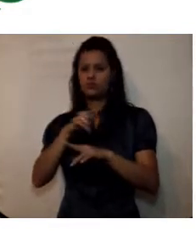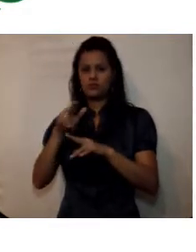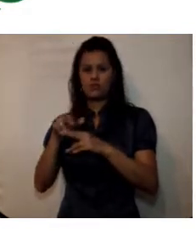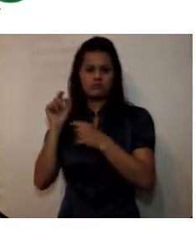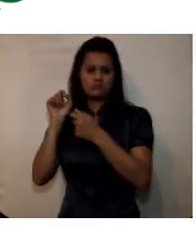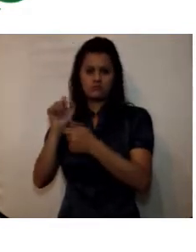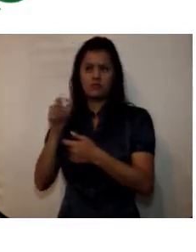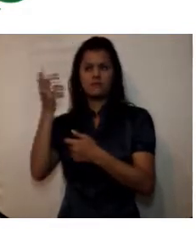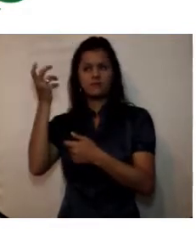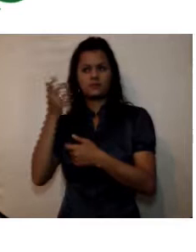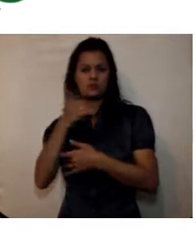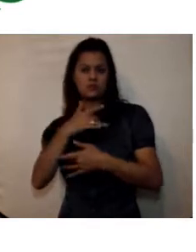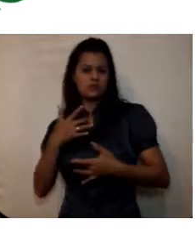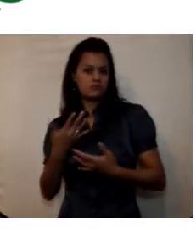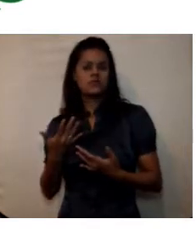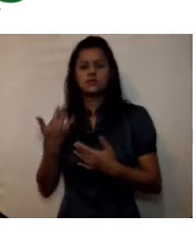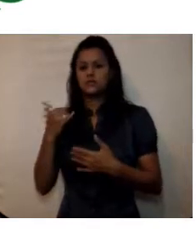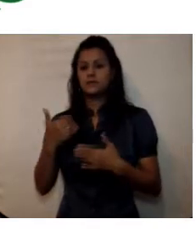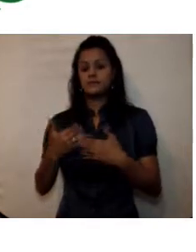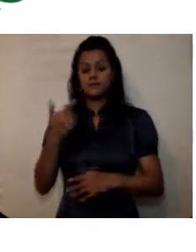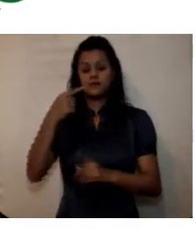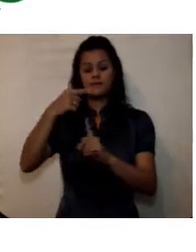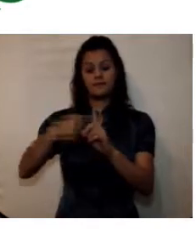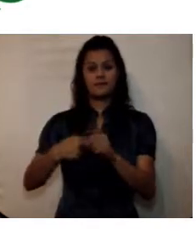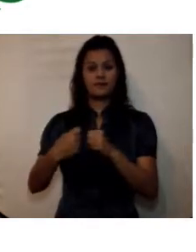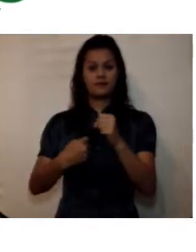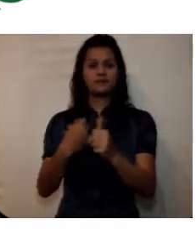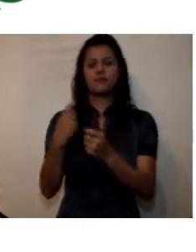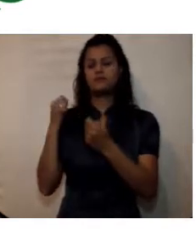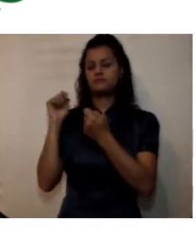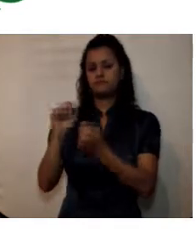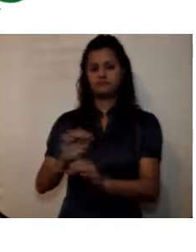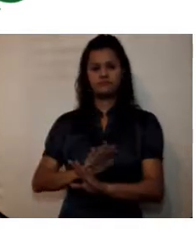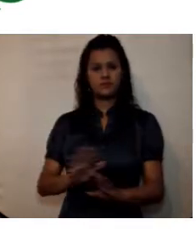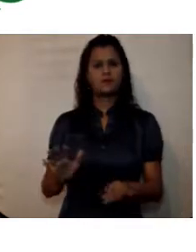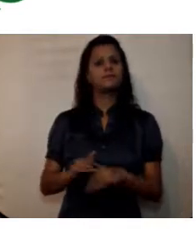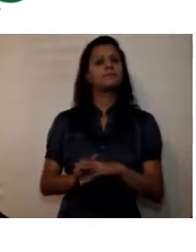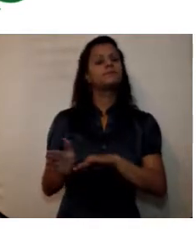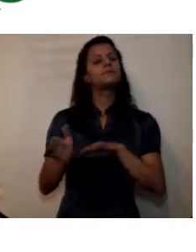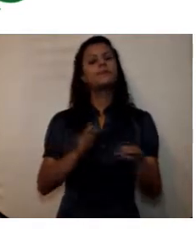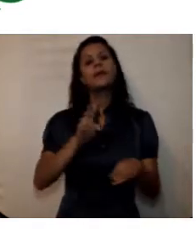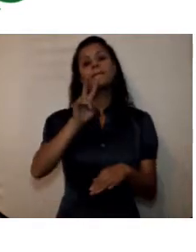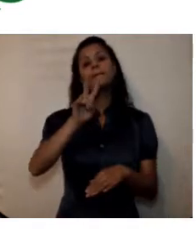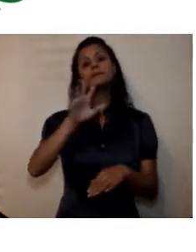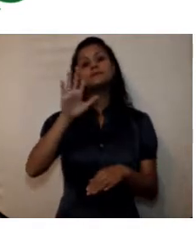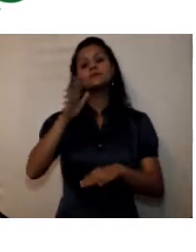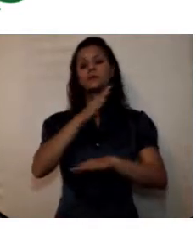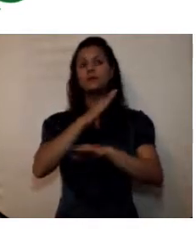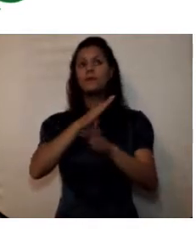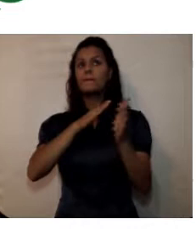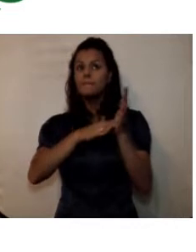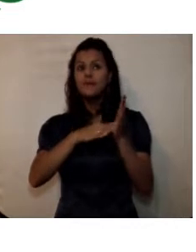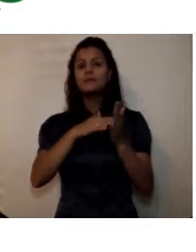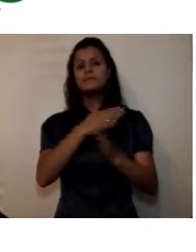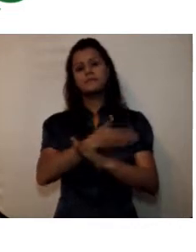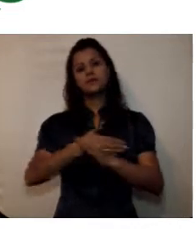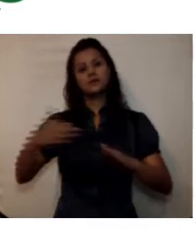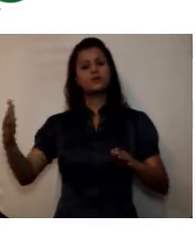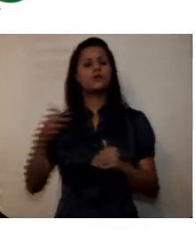primeros meses del año y 25 mil millones de pesos otros pasivos estas son